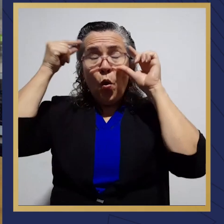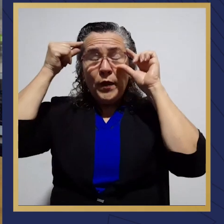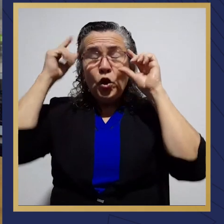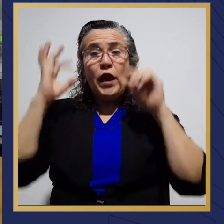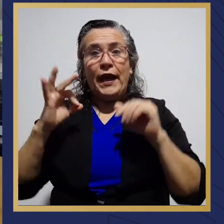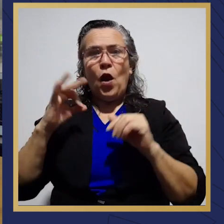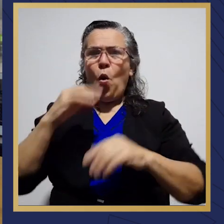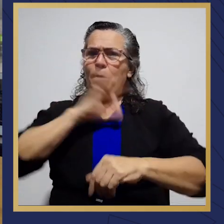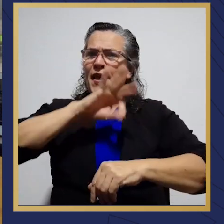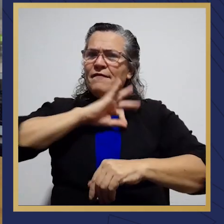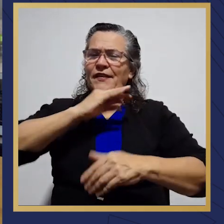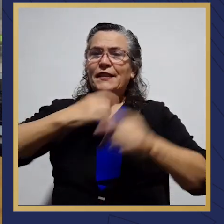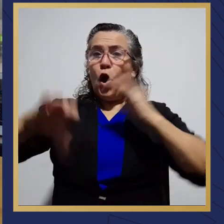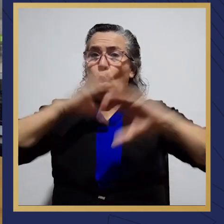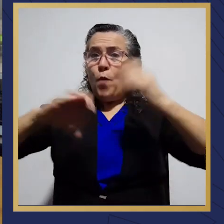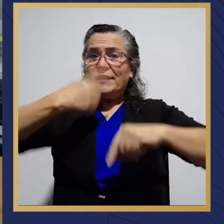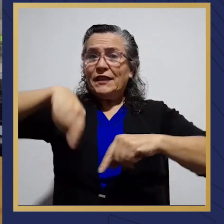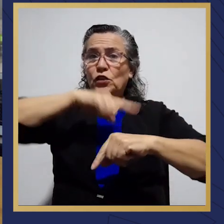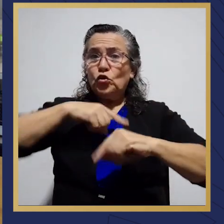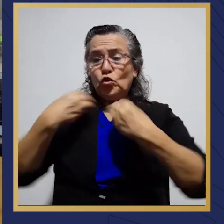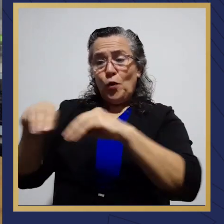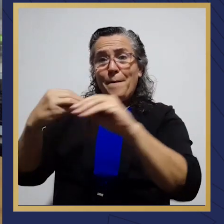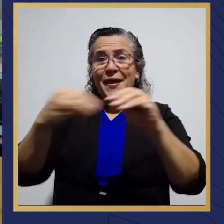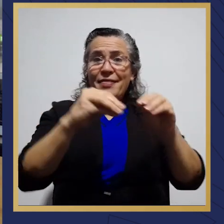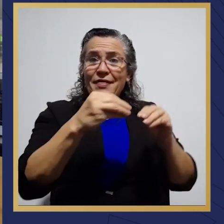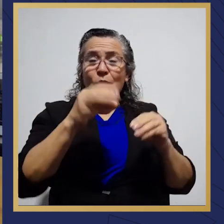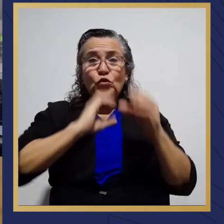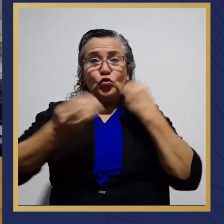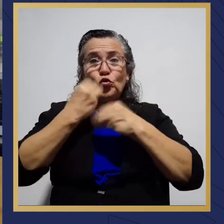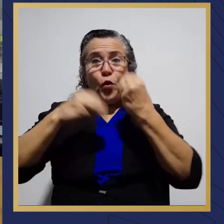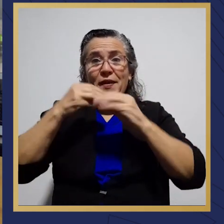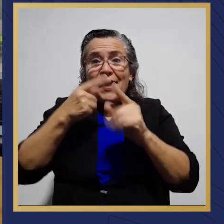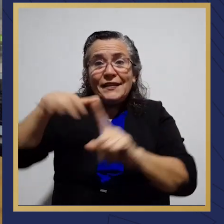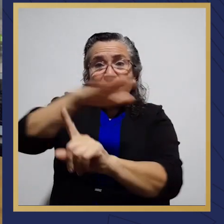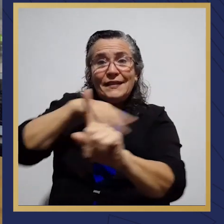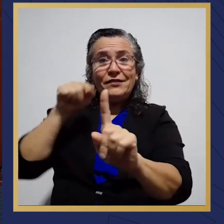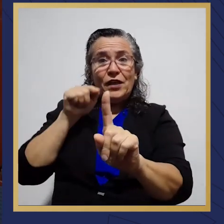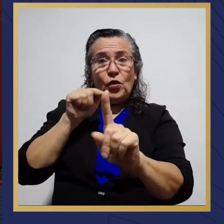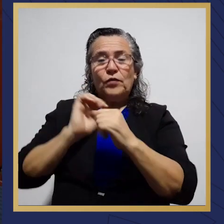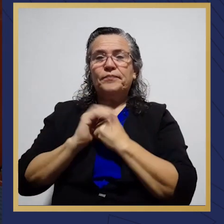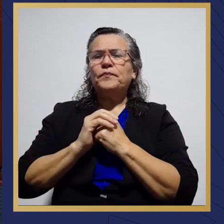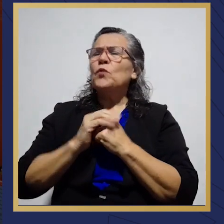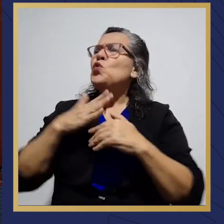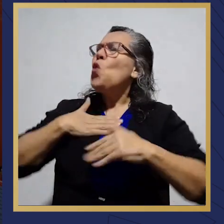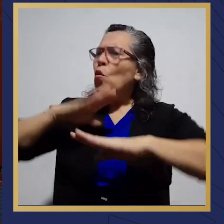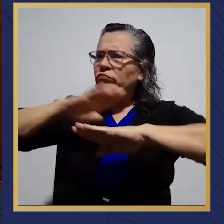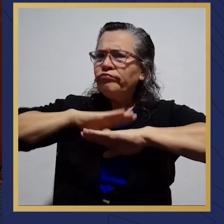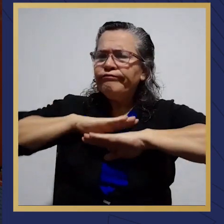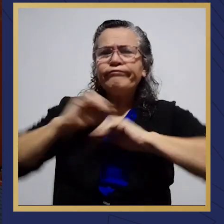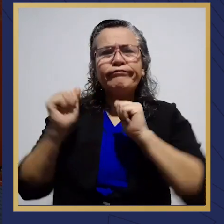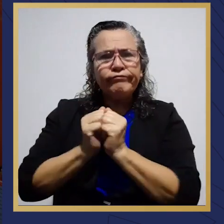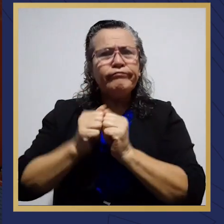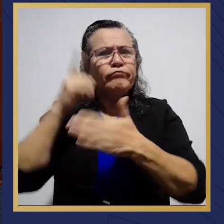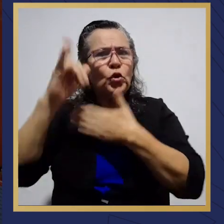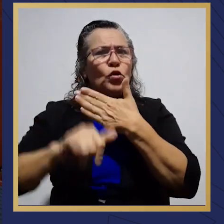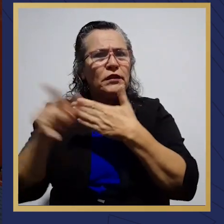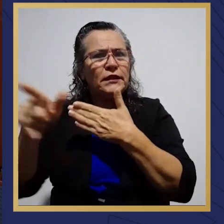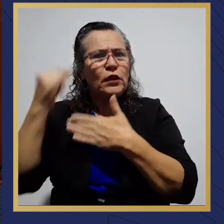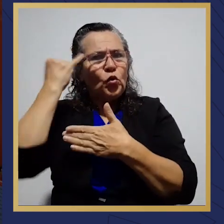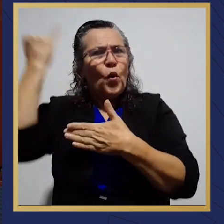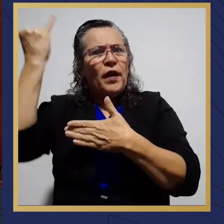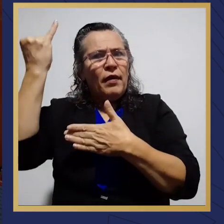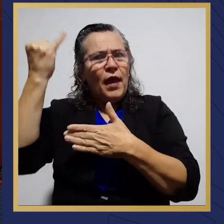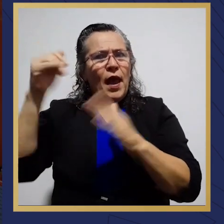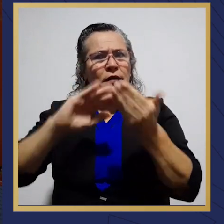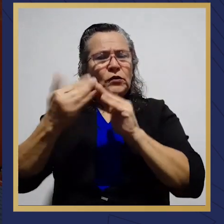beneficiaría mucho a los comerciantes que tenemos ventas de comidas acá alrededor. Que estoy muy satisfecha con esa